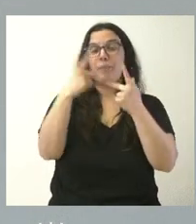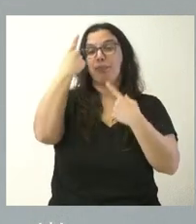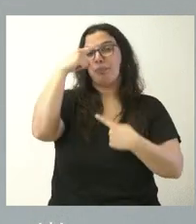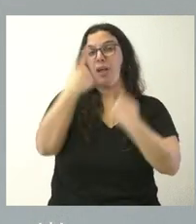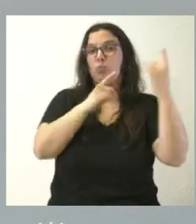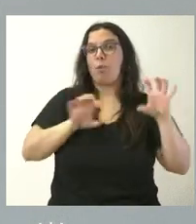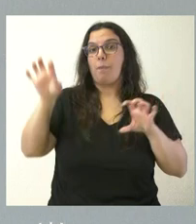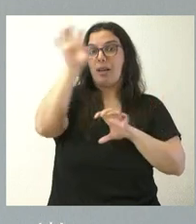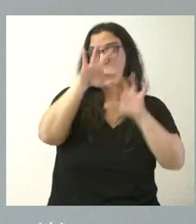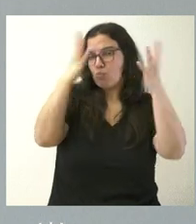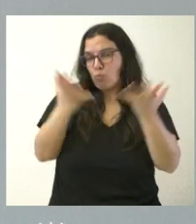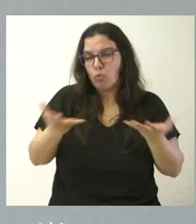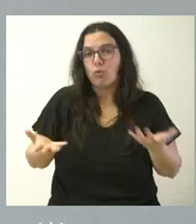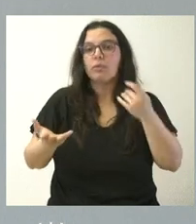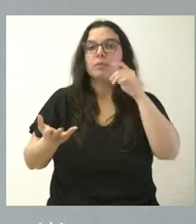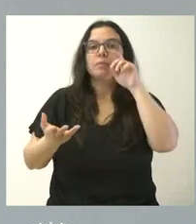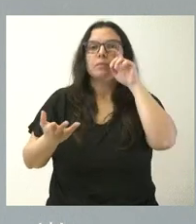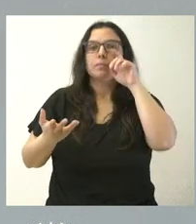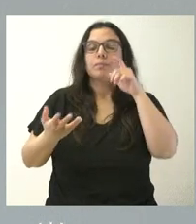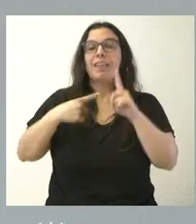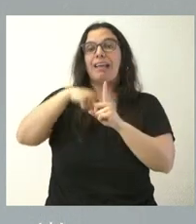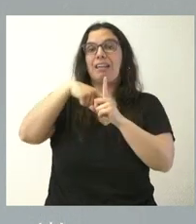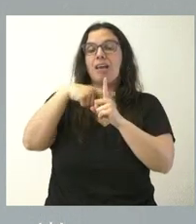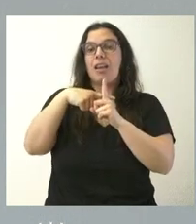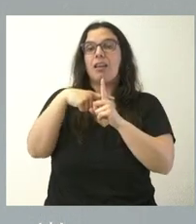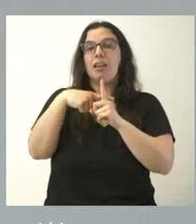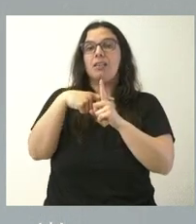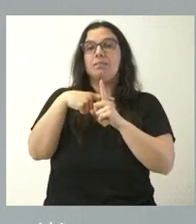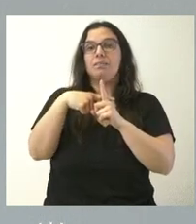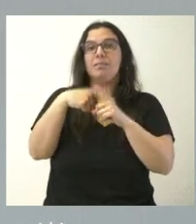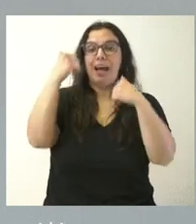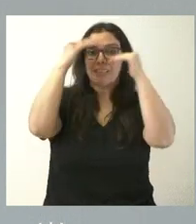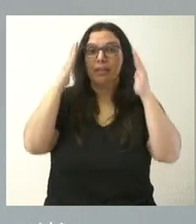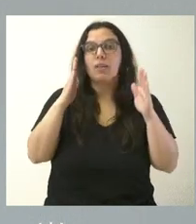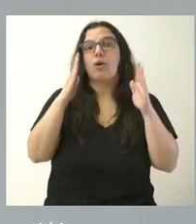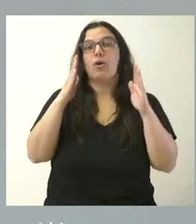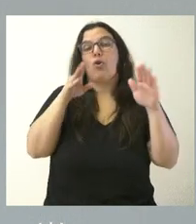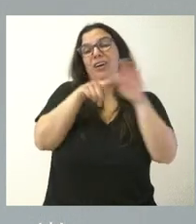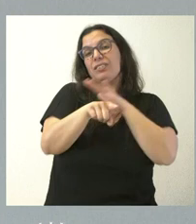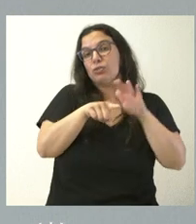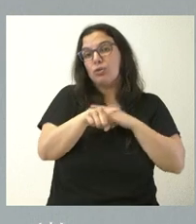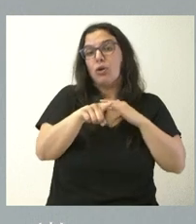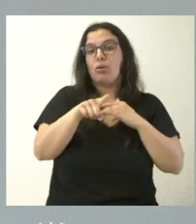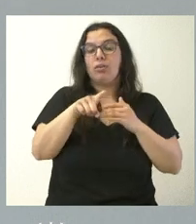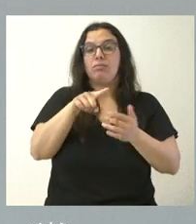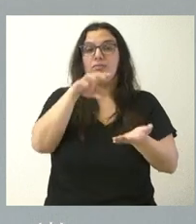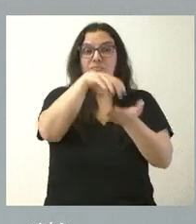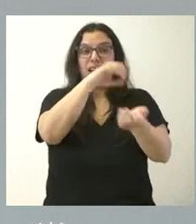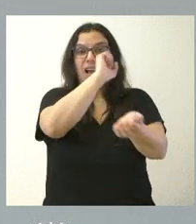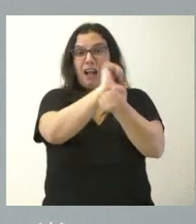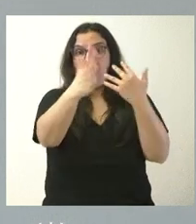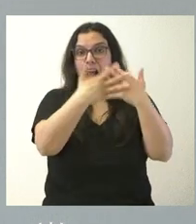del mundo el nivel de atención o de gestión de los centros penitenciarios